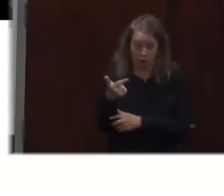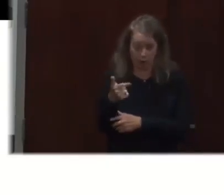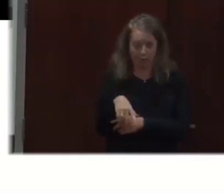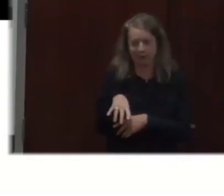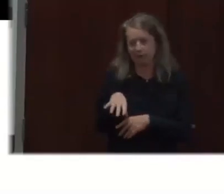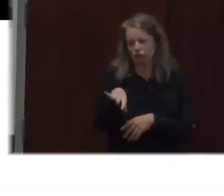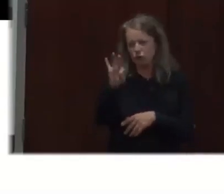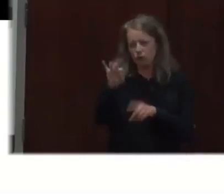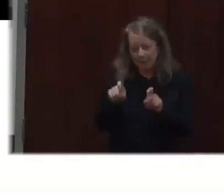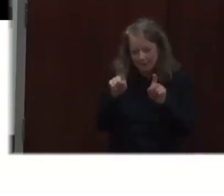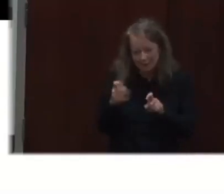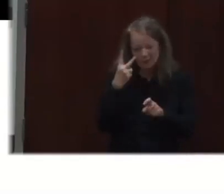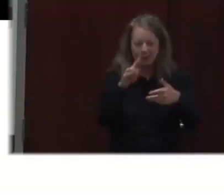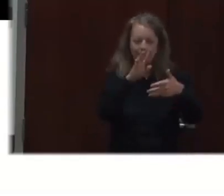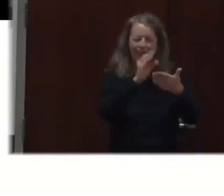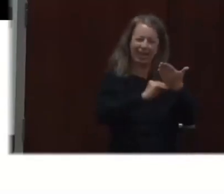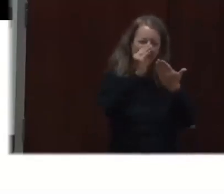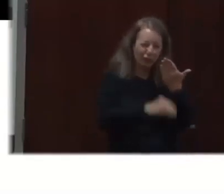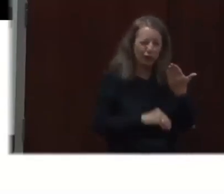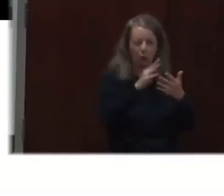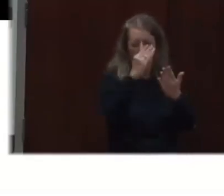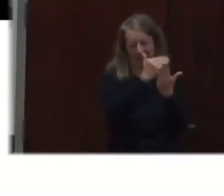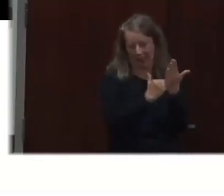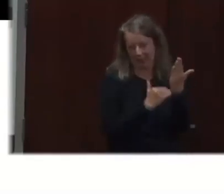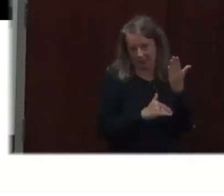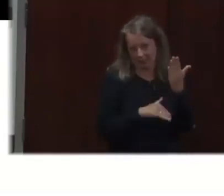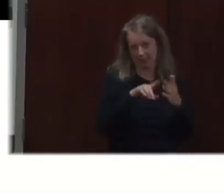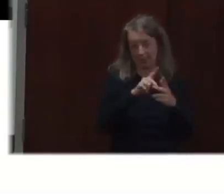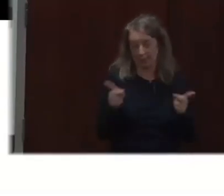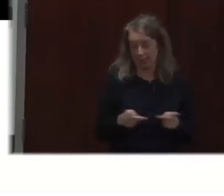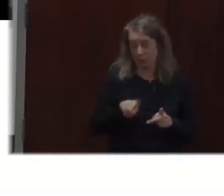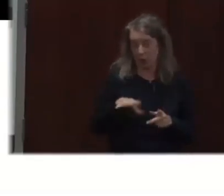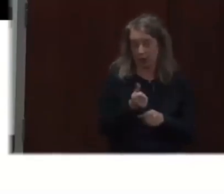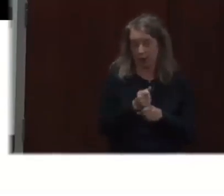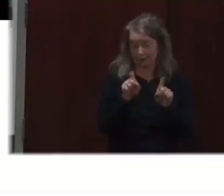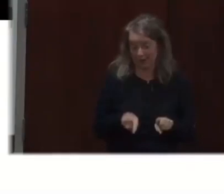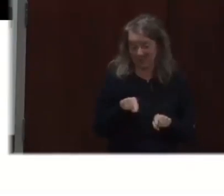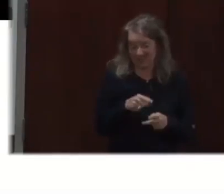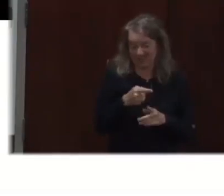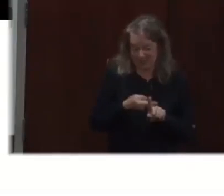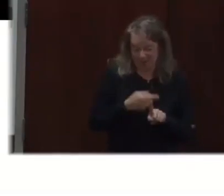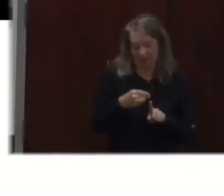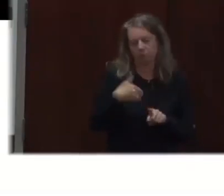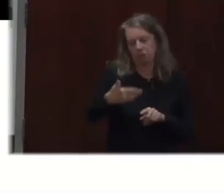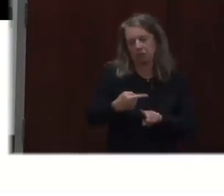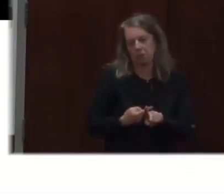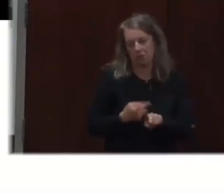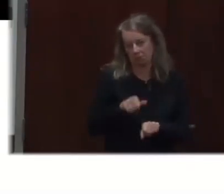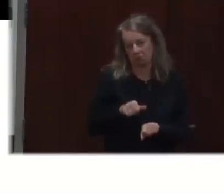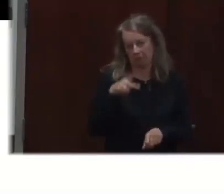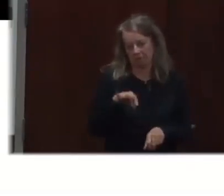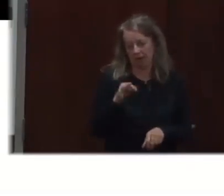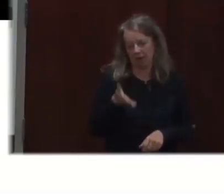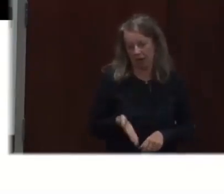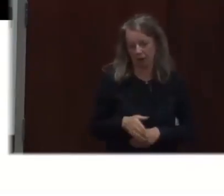Y también quería recordar que tal y como están mostrando nuestras investigaciones, la gente sigue